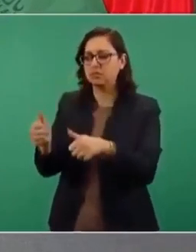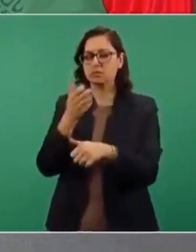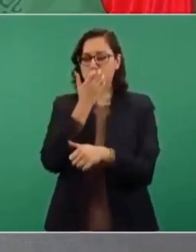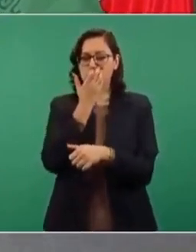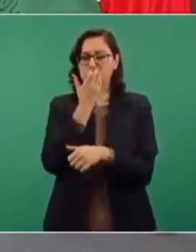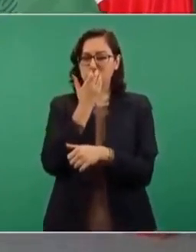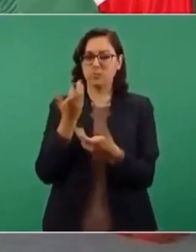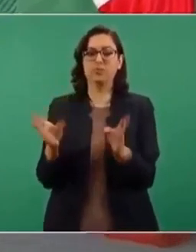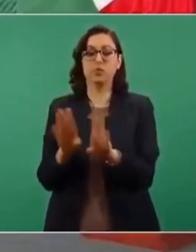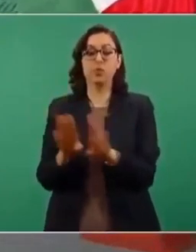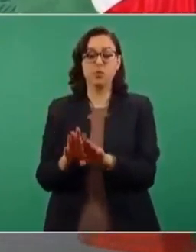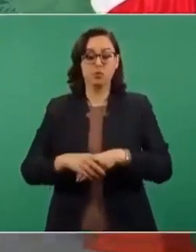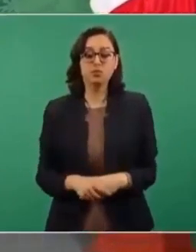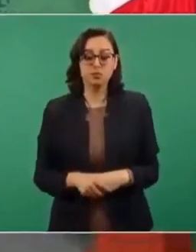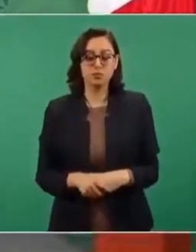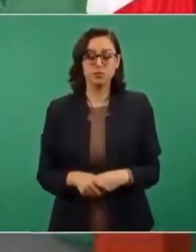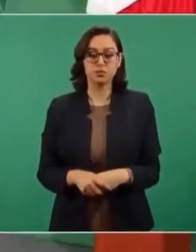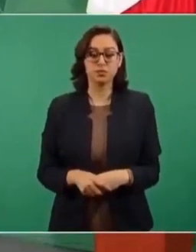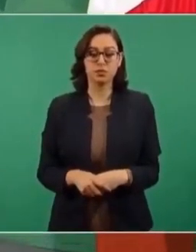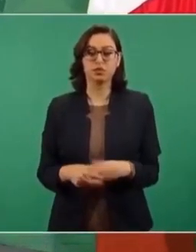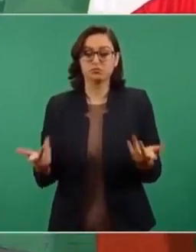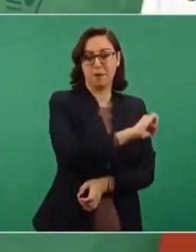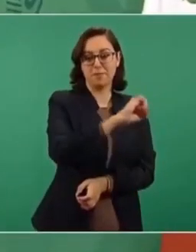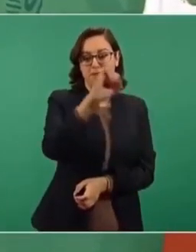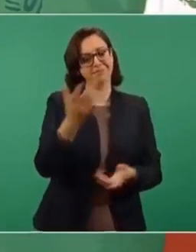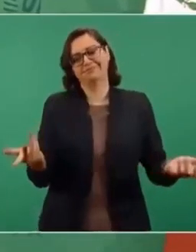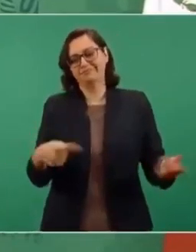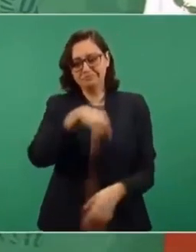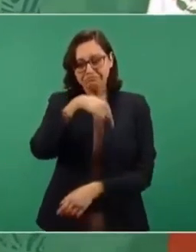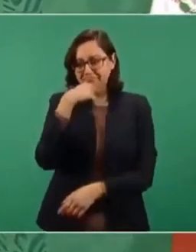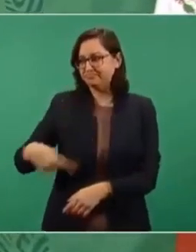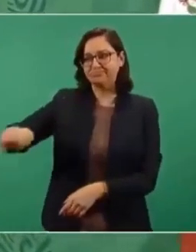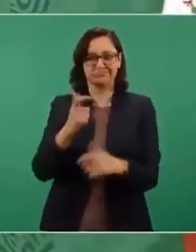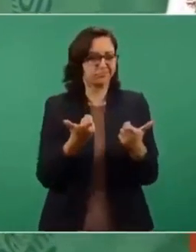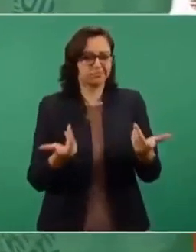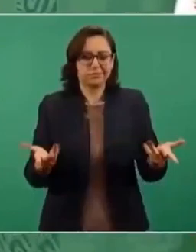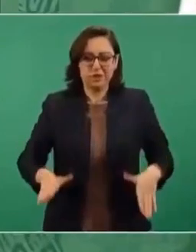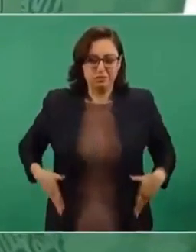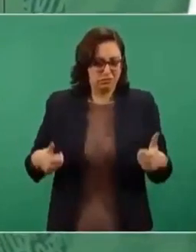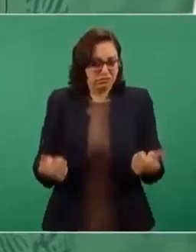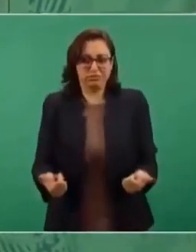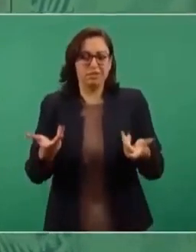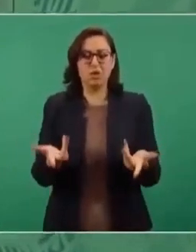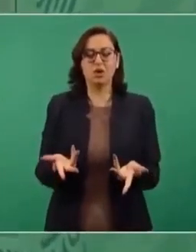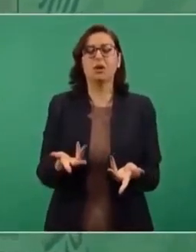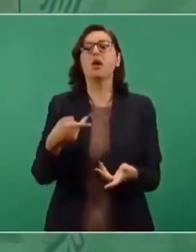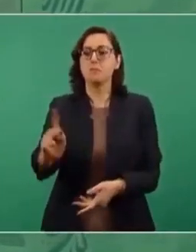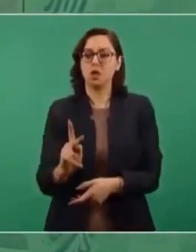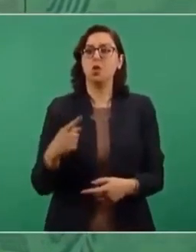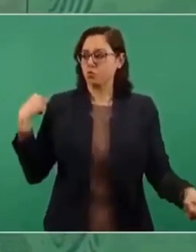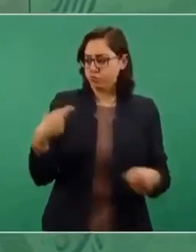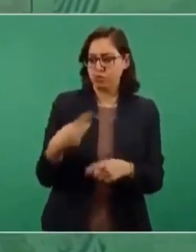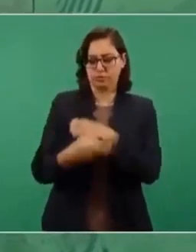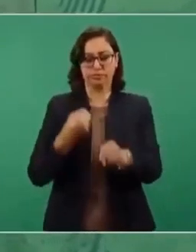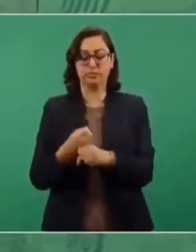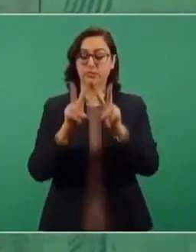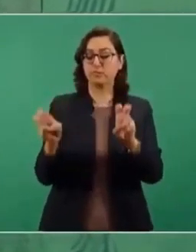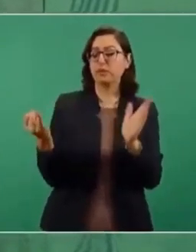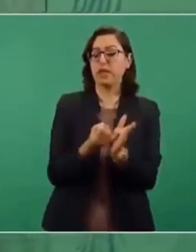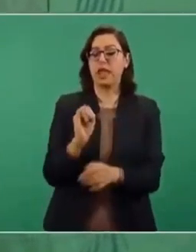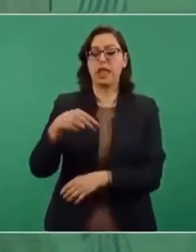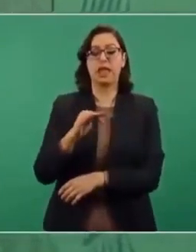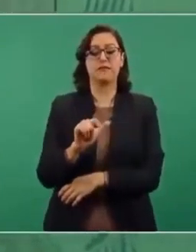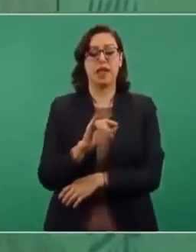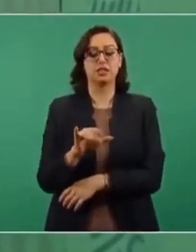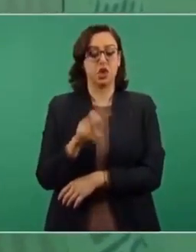Es la relación salario-tortilla. Afortunadamente hemos mantenido controlada la inflación, que se debe